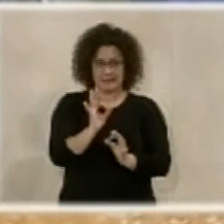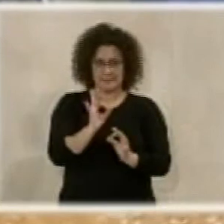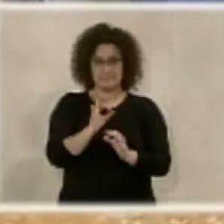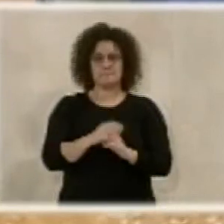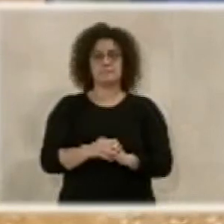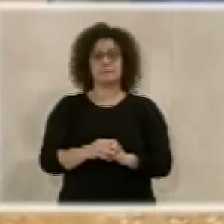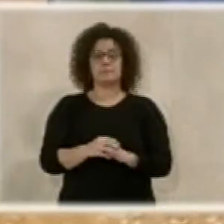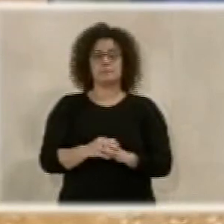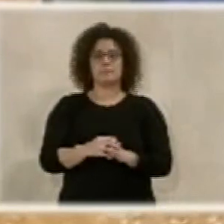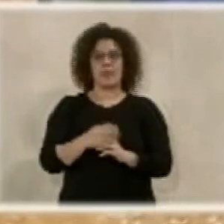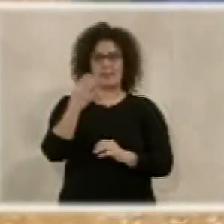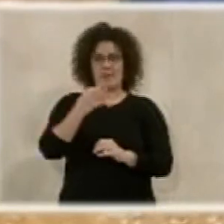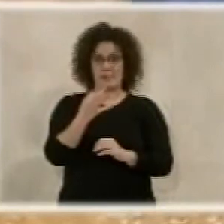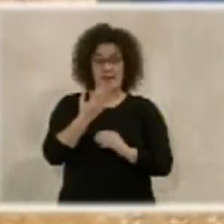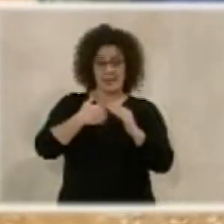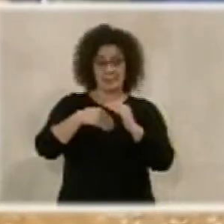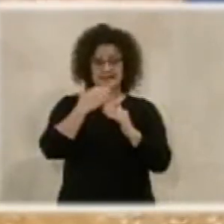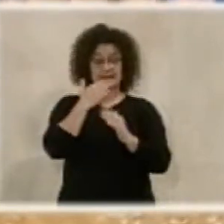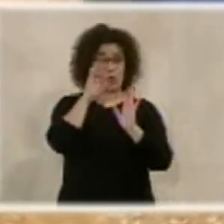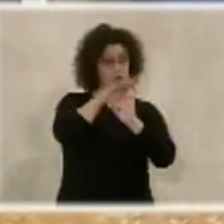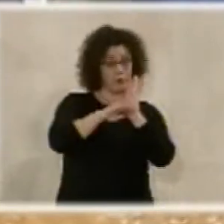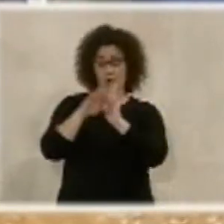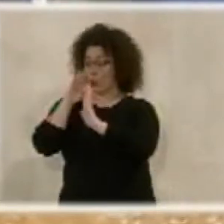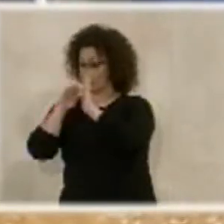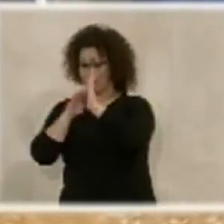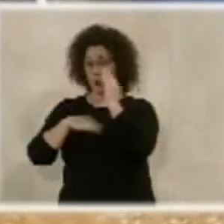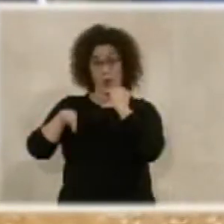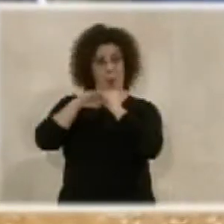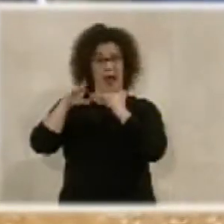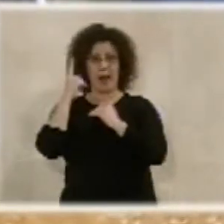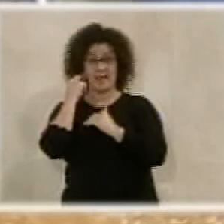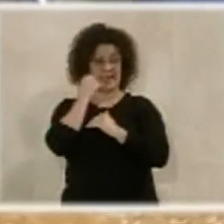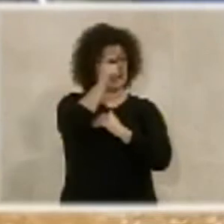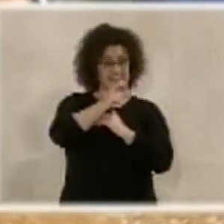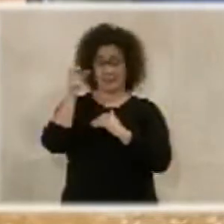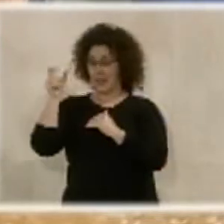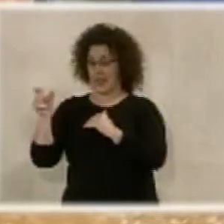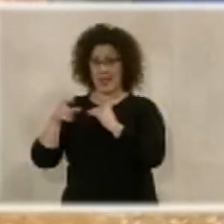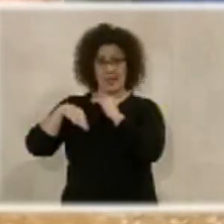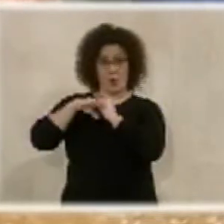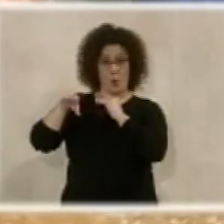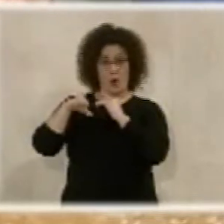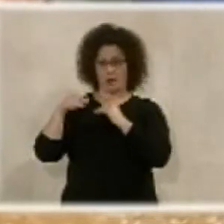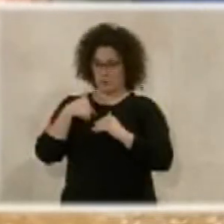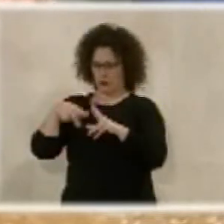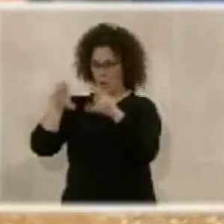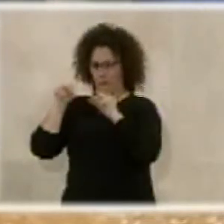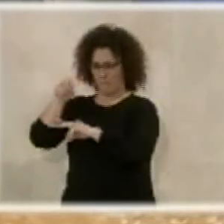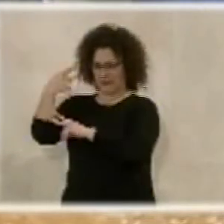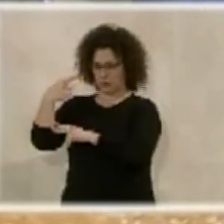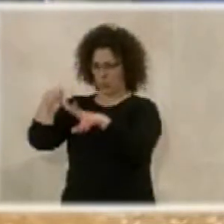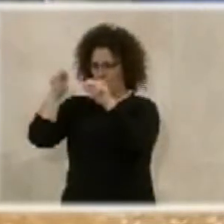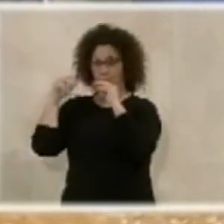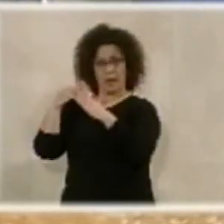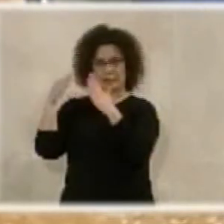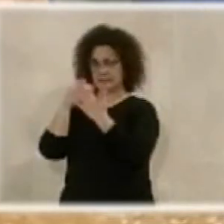para que en igualdad de condiciones del resto de almerienses, de los ciudadanos, que cuando compramos un piso o una casa